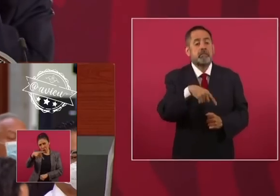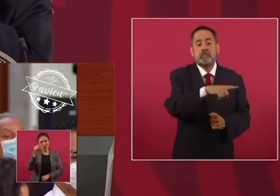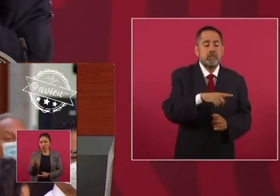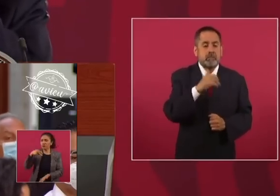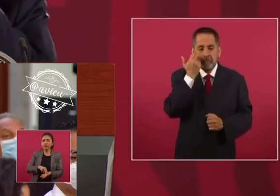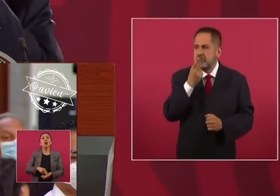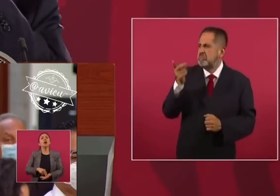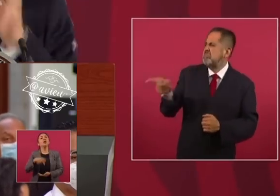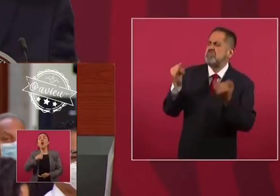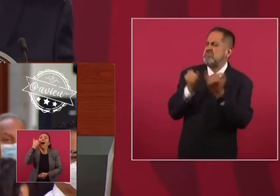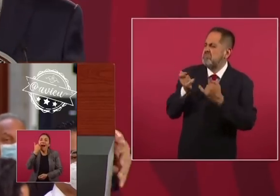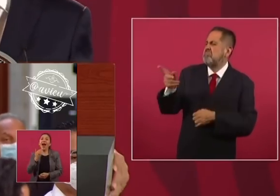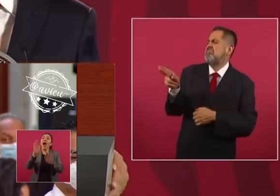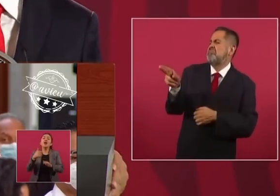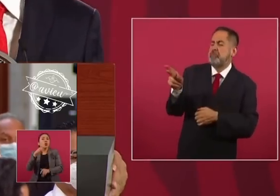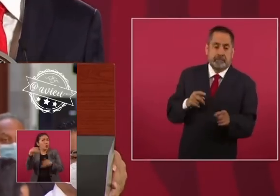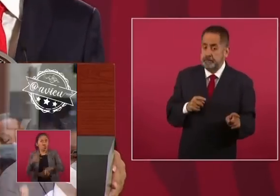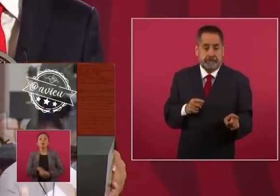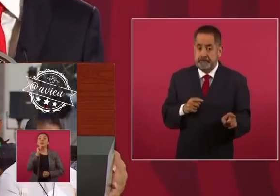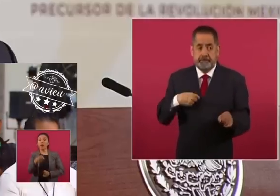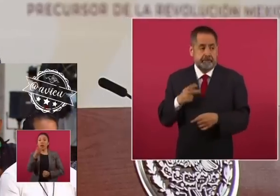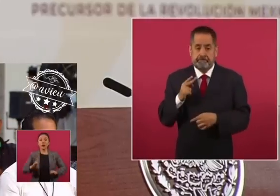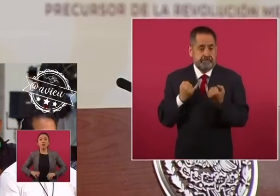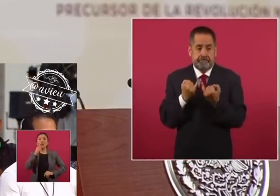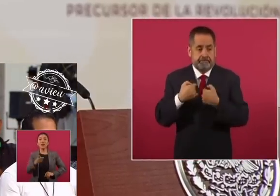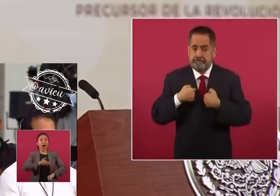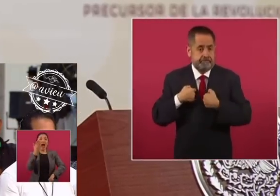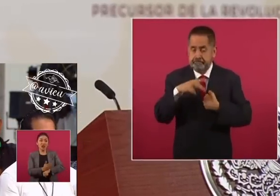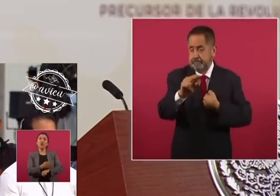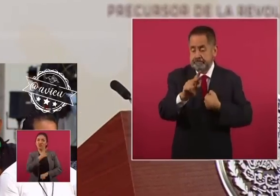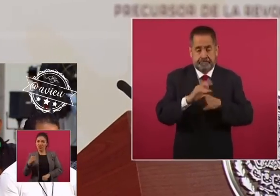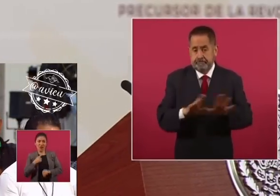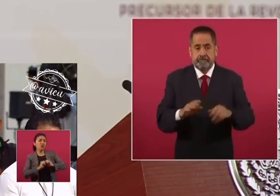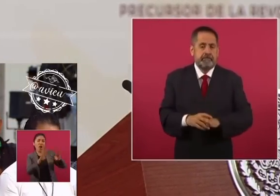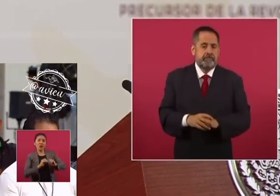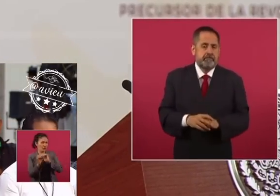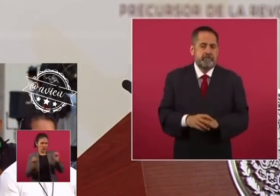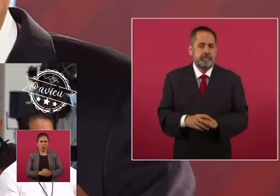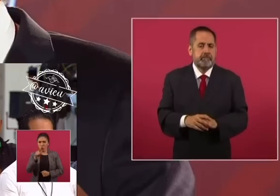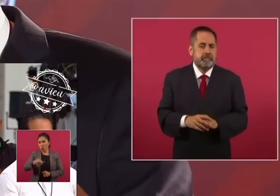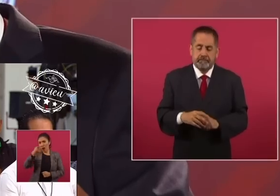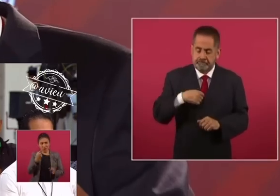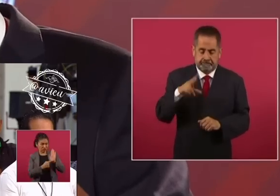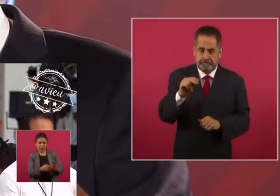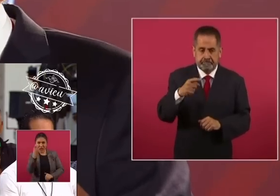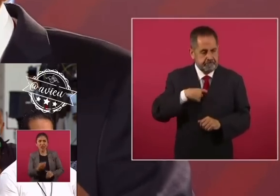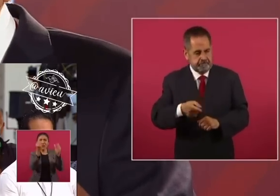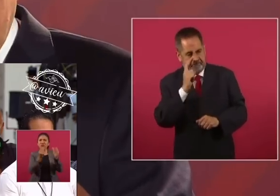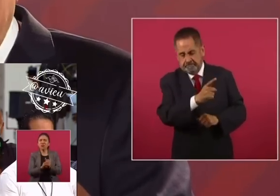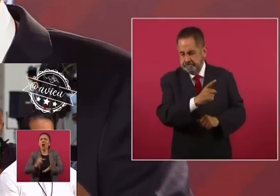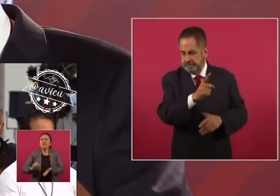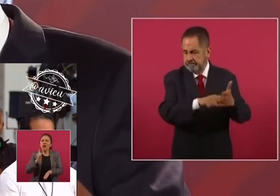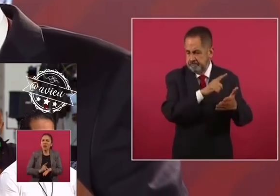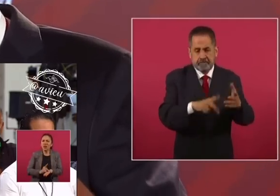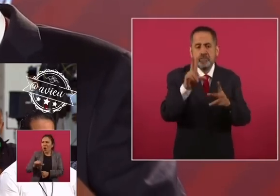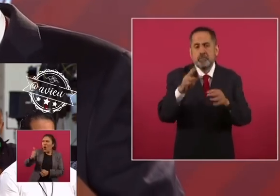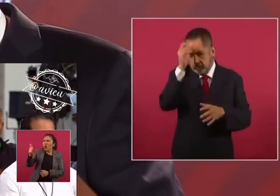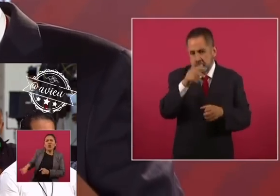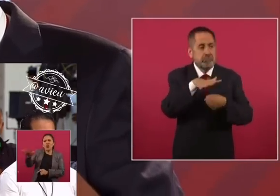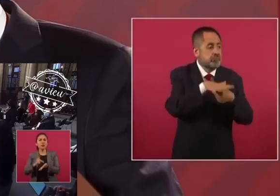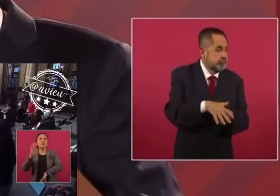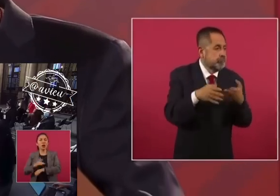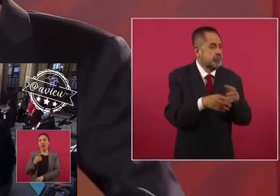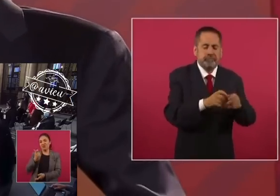mucho el poder decir todos son iguales. No, no somos iguales. Nosotros condenamos la represión.